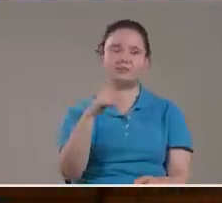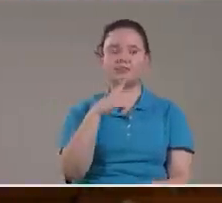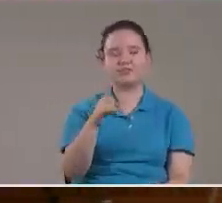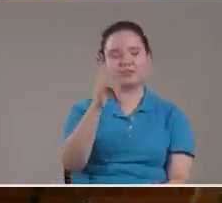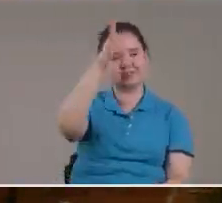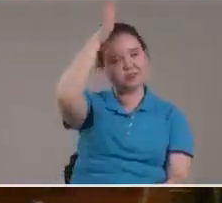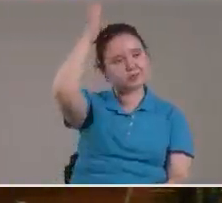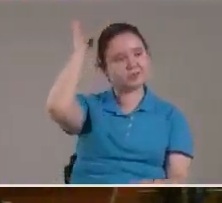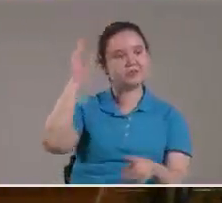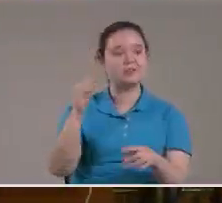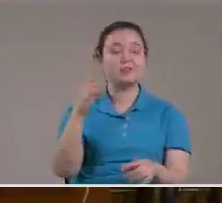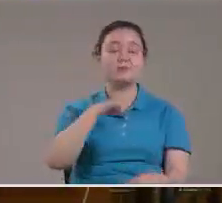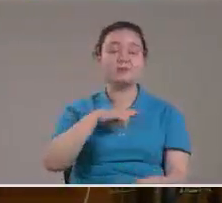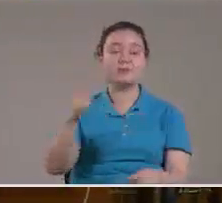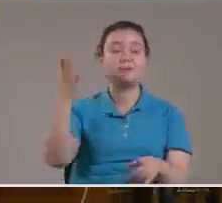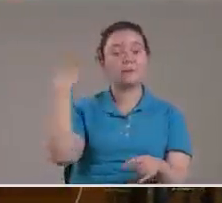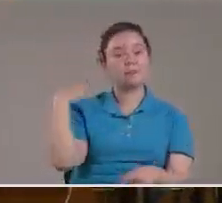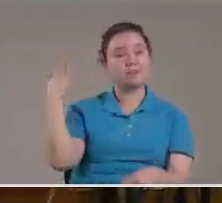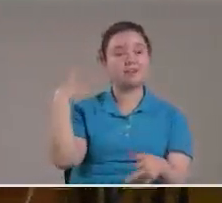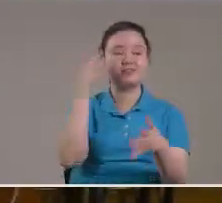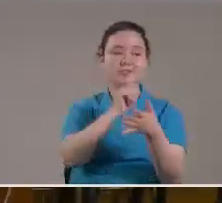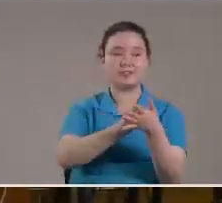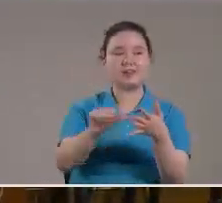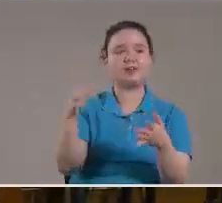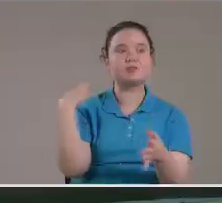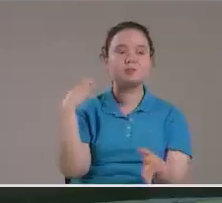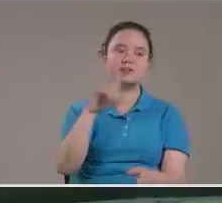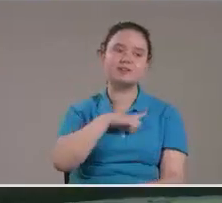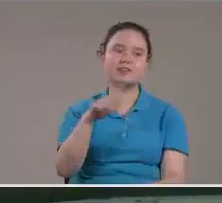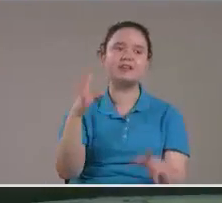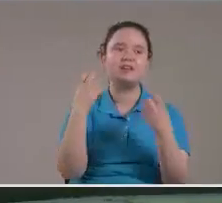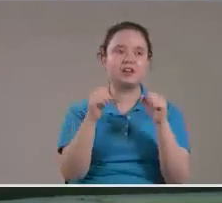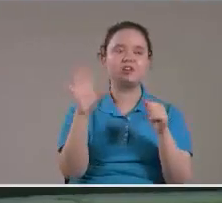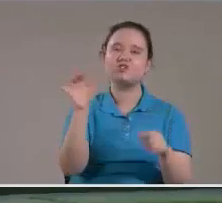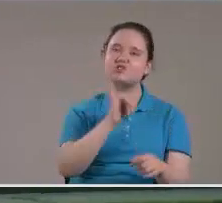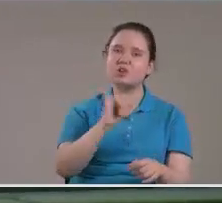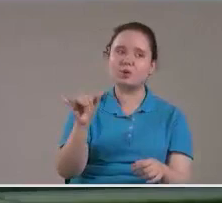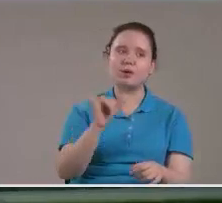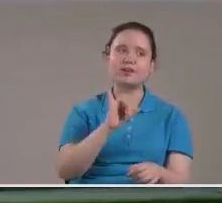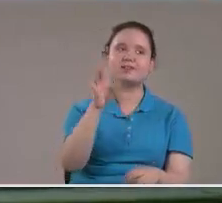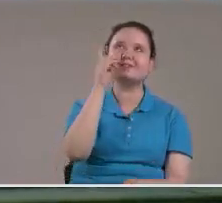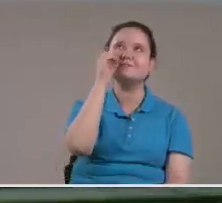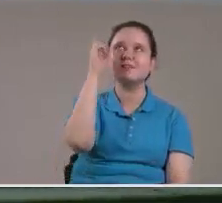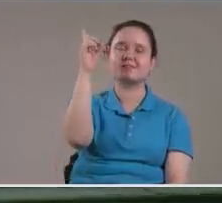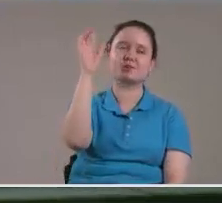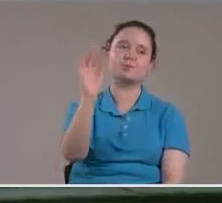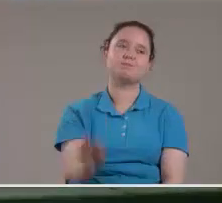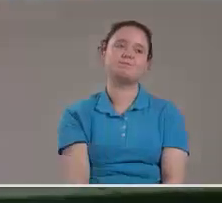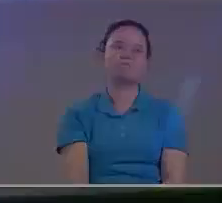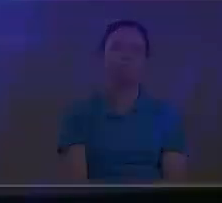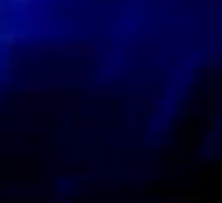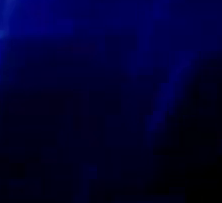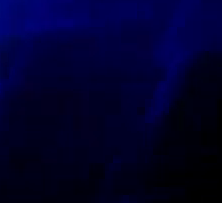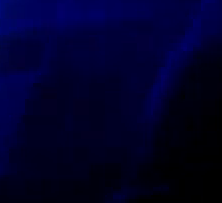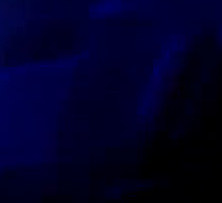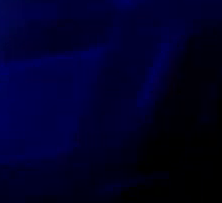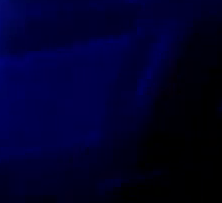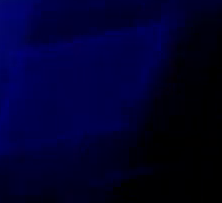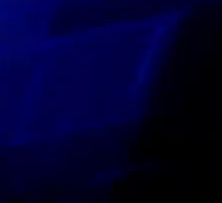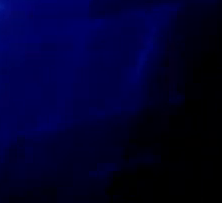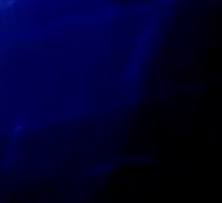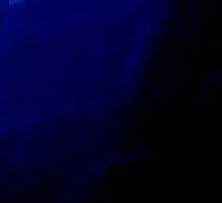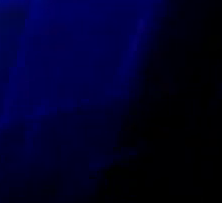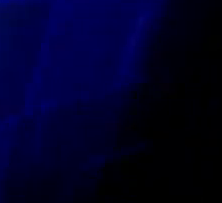Que hemos sido Predestinados Para ser Hechos A la imagen Del Hijo Vamos a